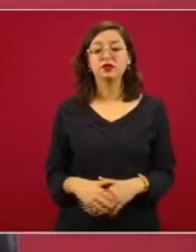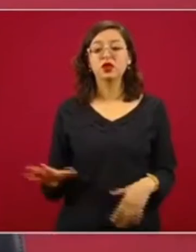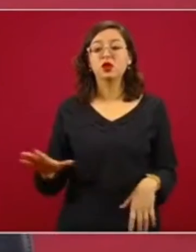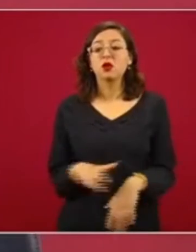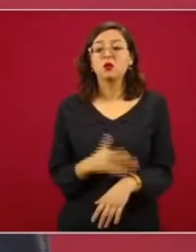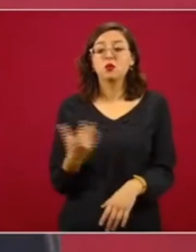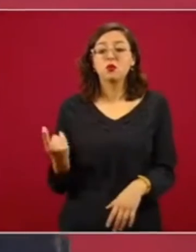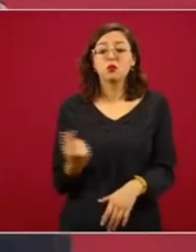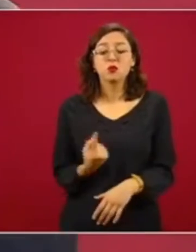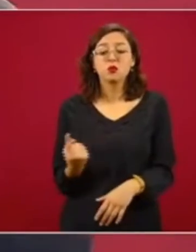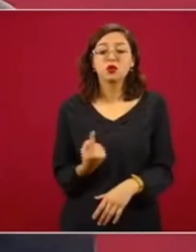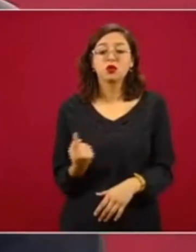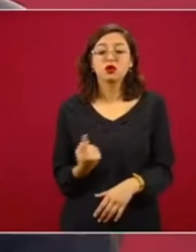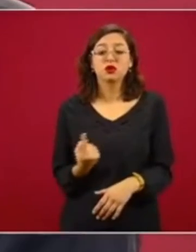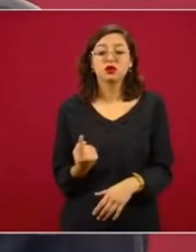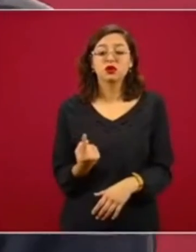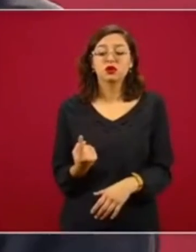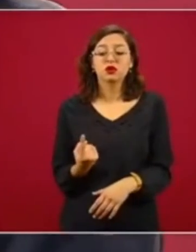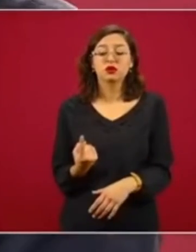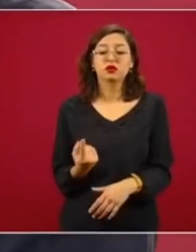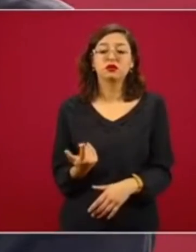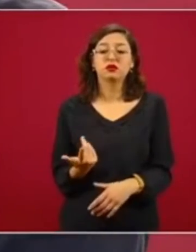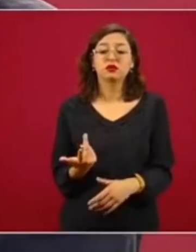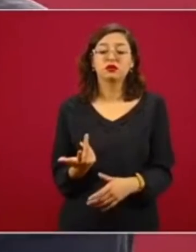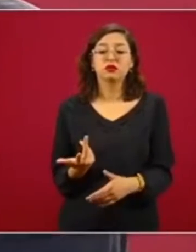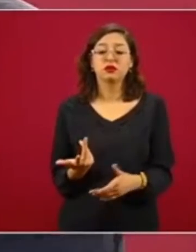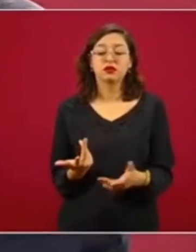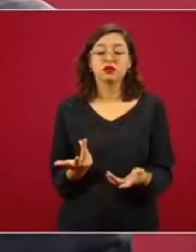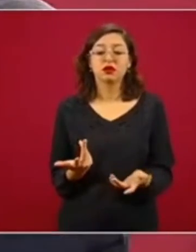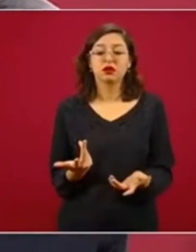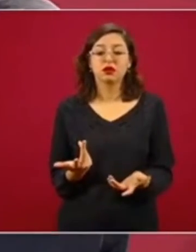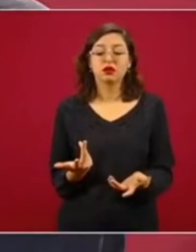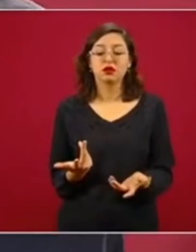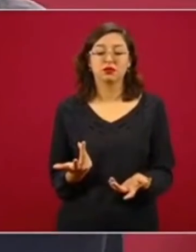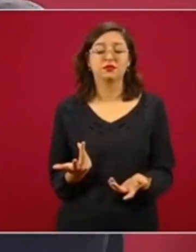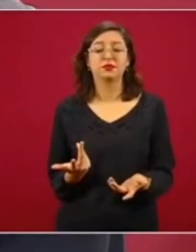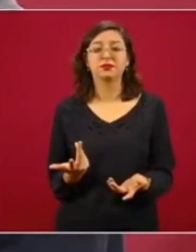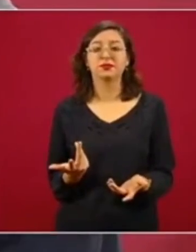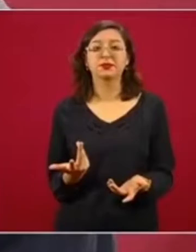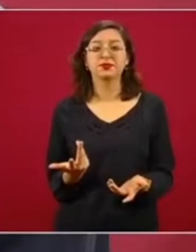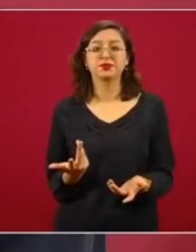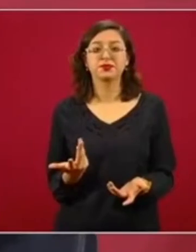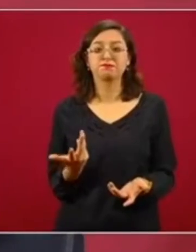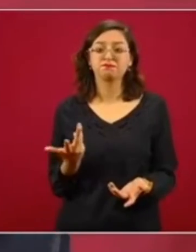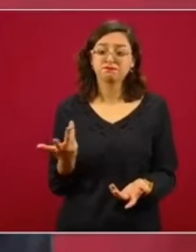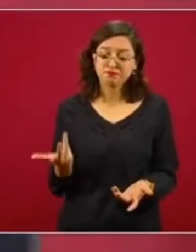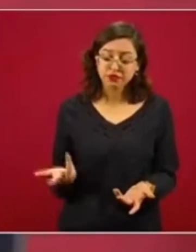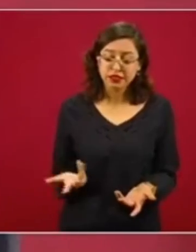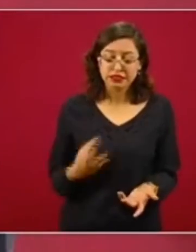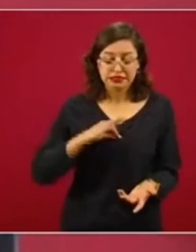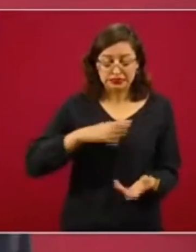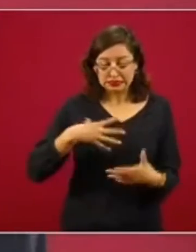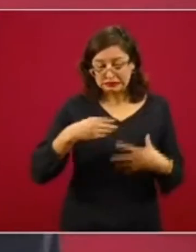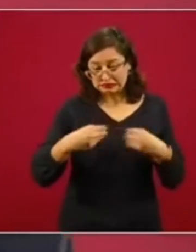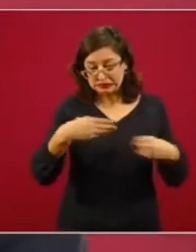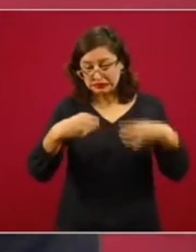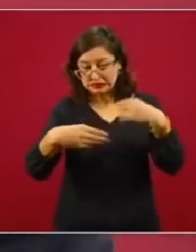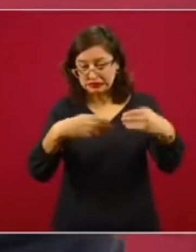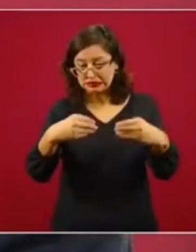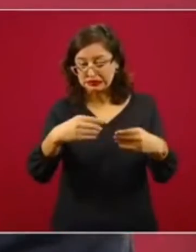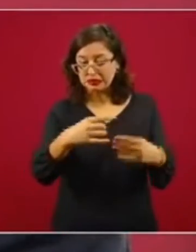tenemos que vencer no sólo la pandemia,